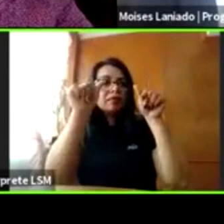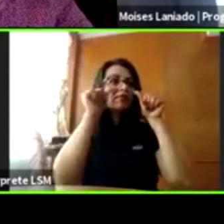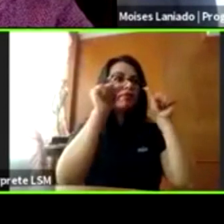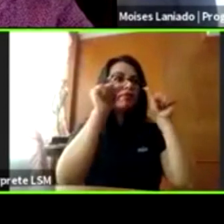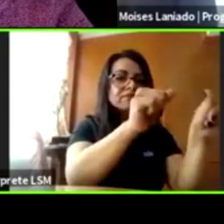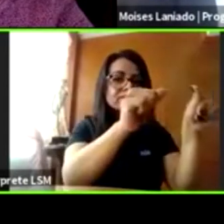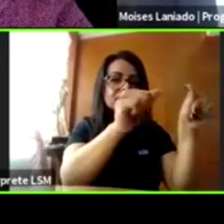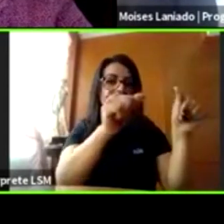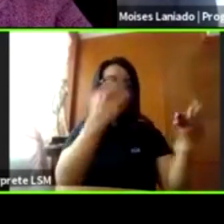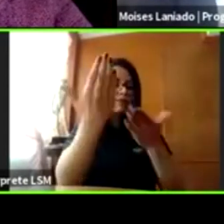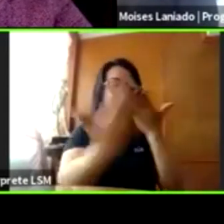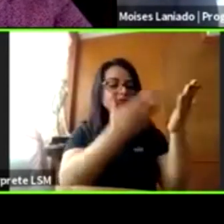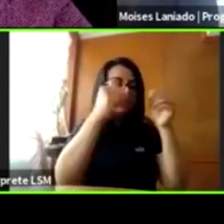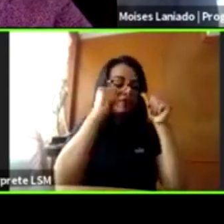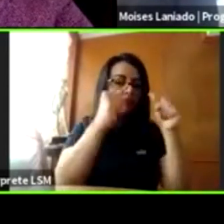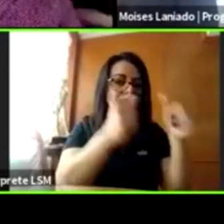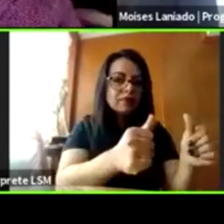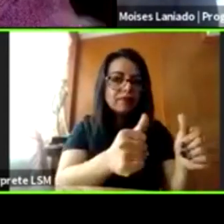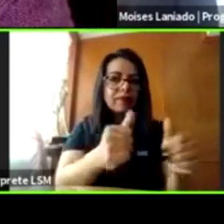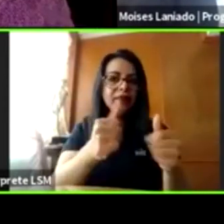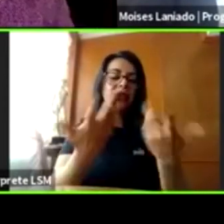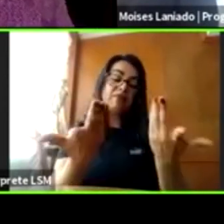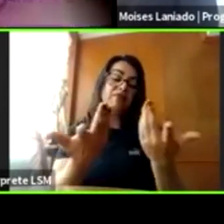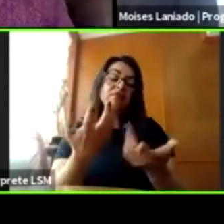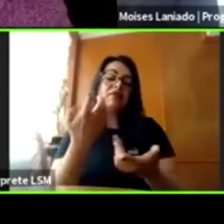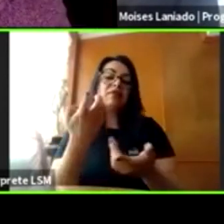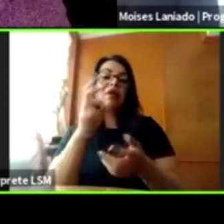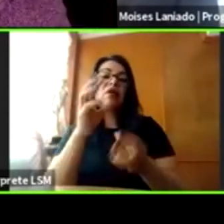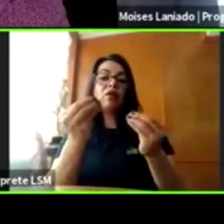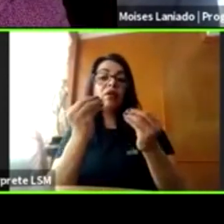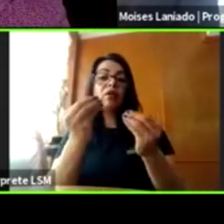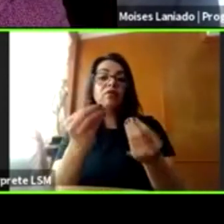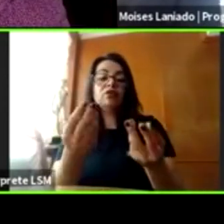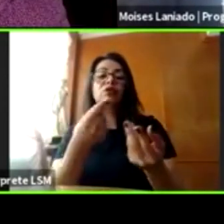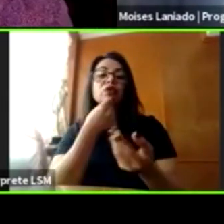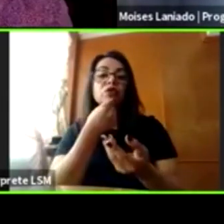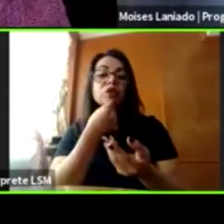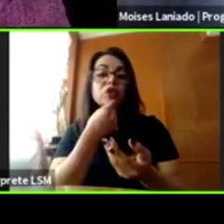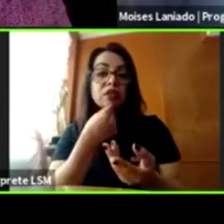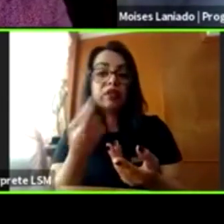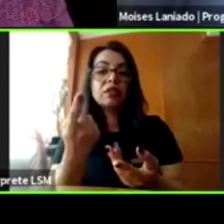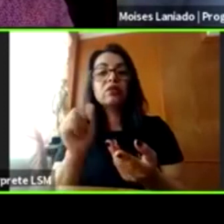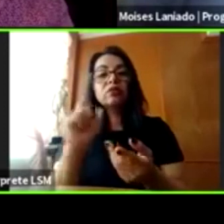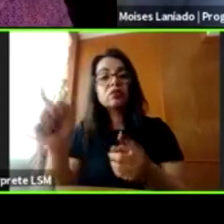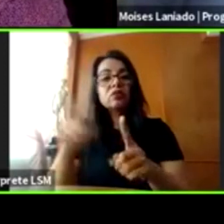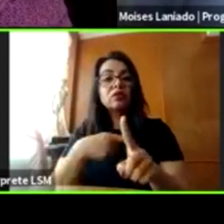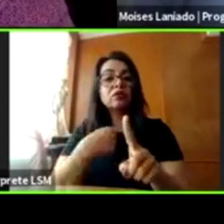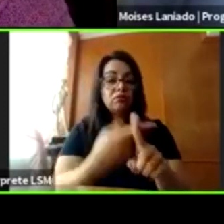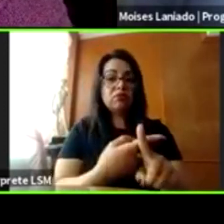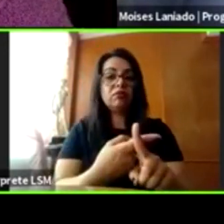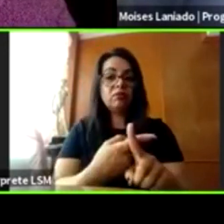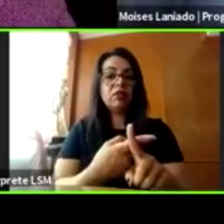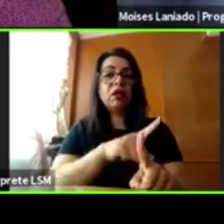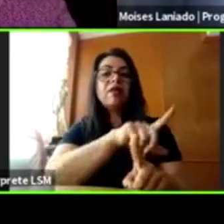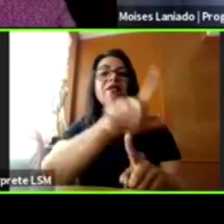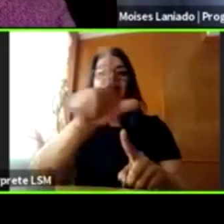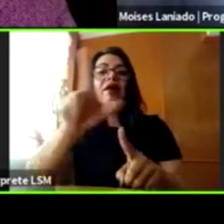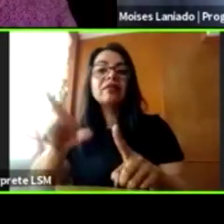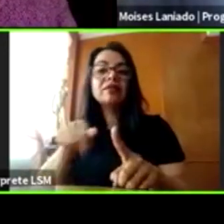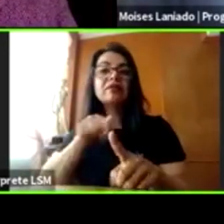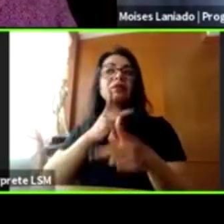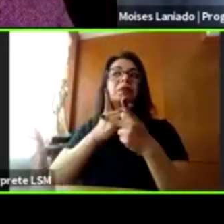deseos de los demás. De hecho, muchas víctimas se vuelven complacientes a los deseos, no solamente de tutores y padres y